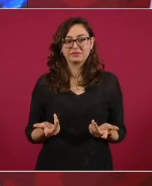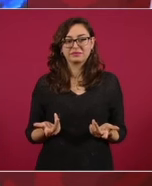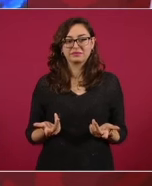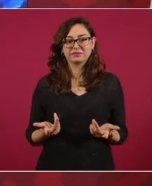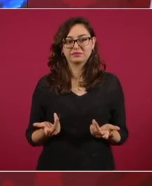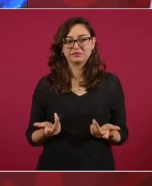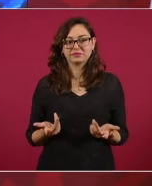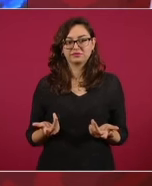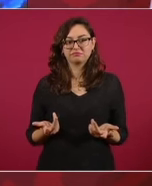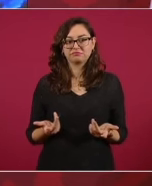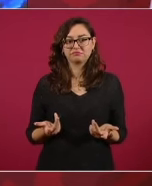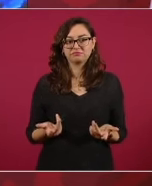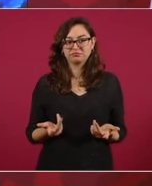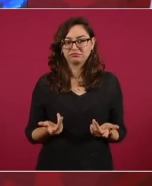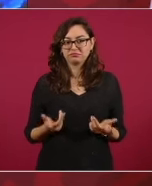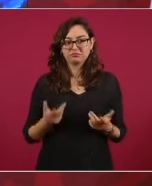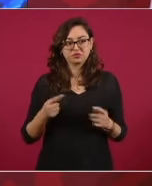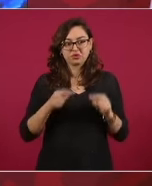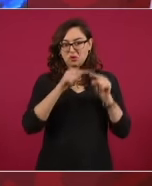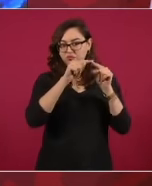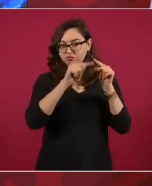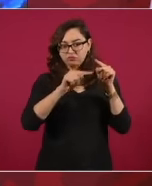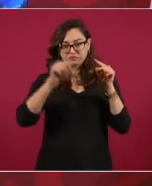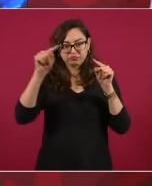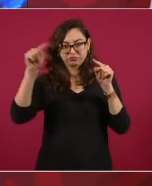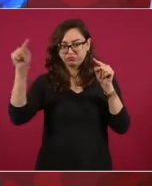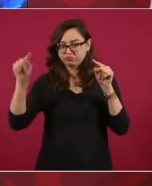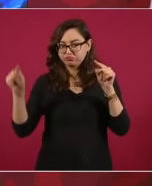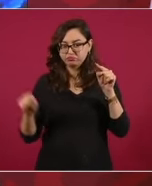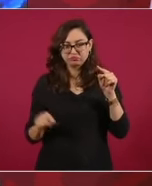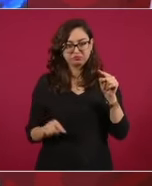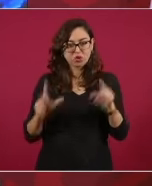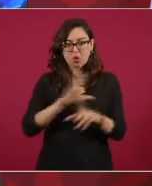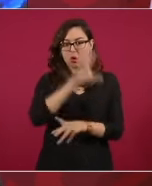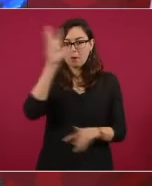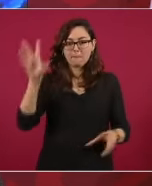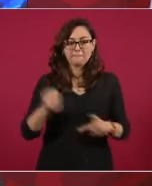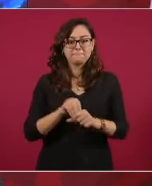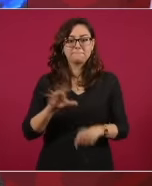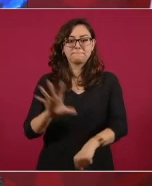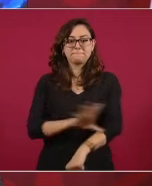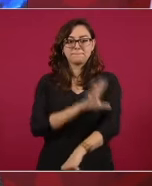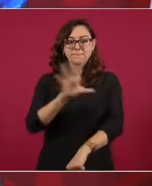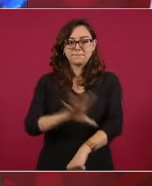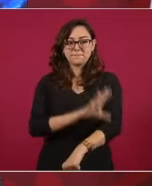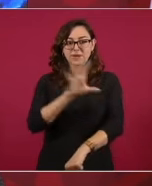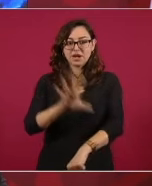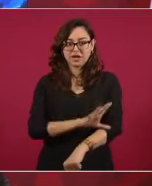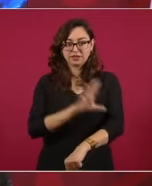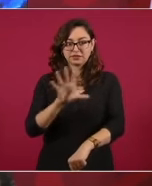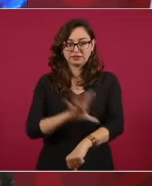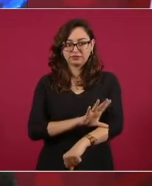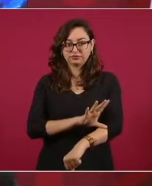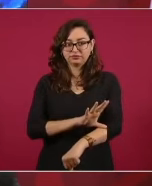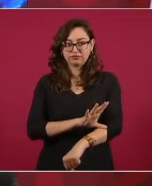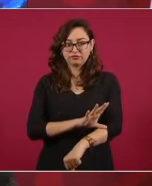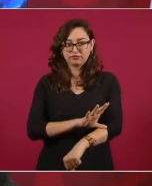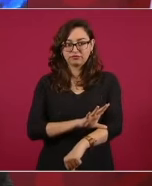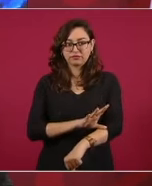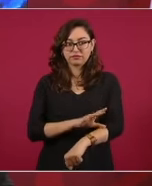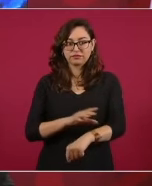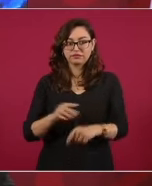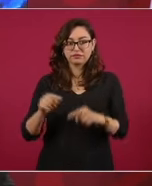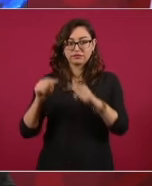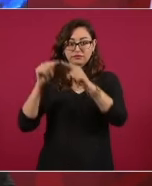Desde aquí todo es eléctrico, todo. El proyecto es eléctrico hasta acá,